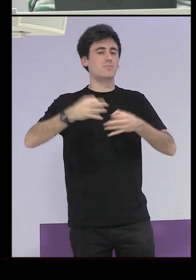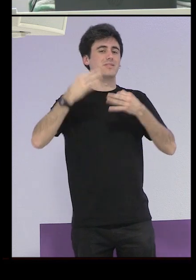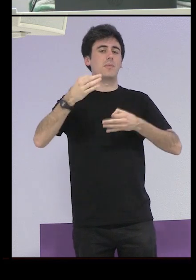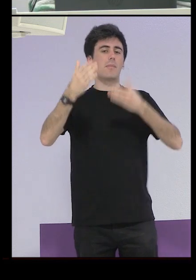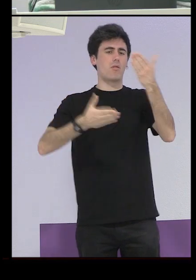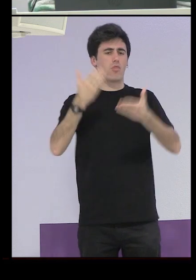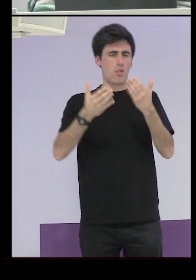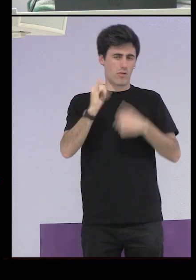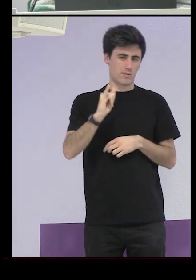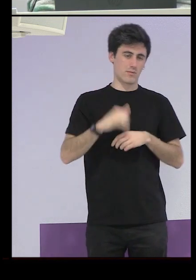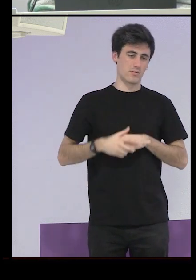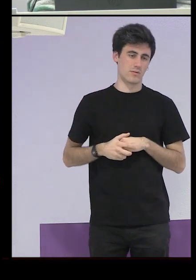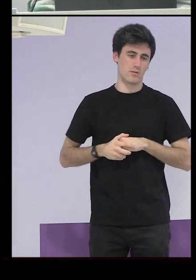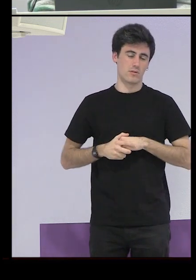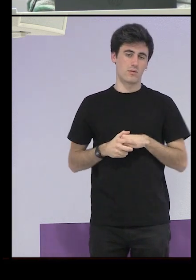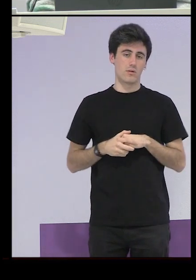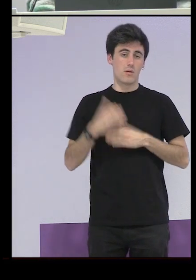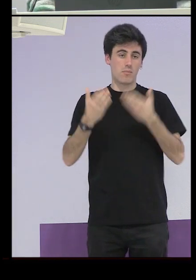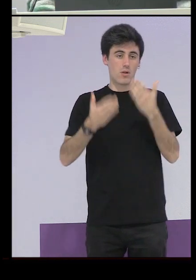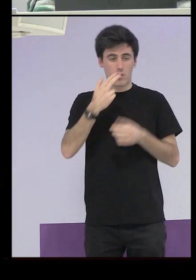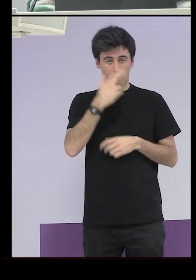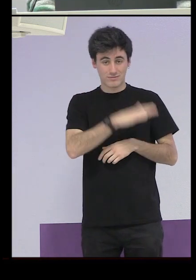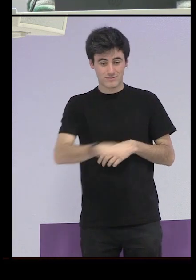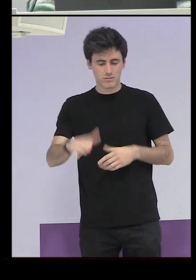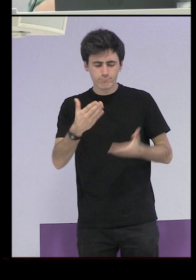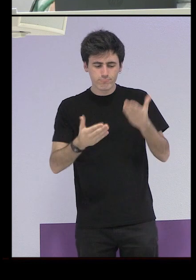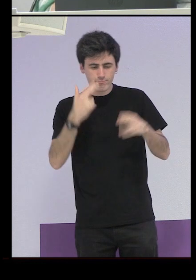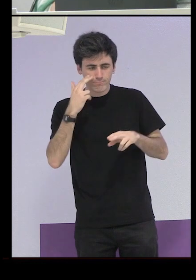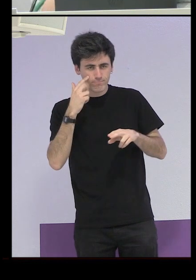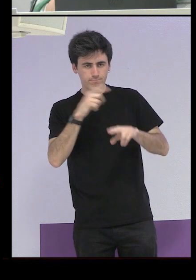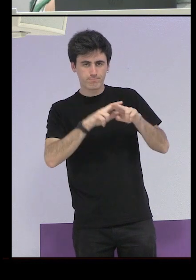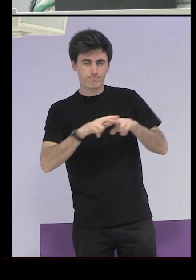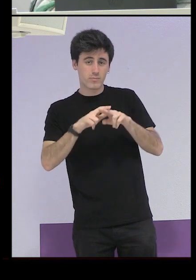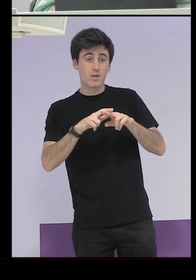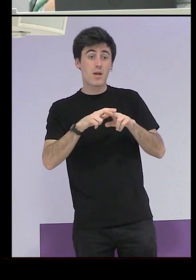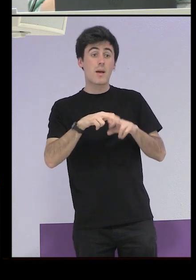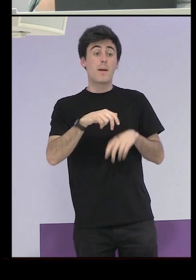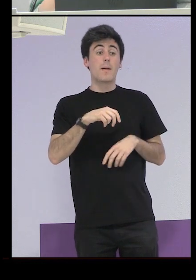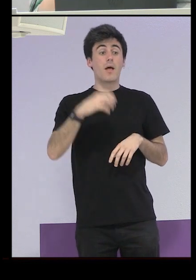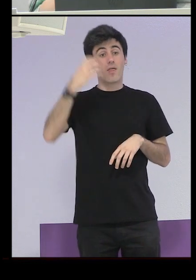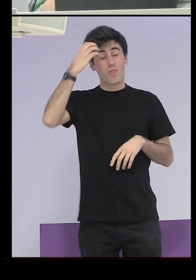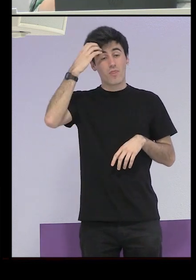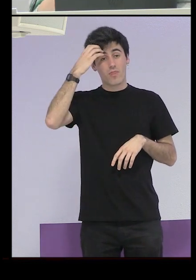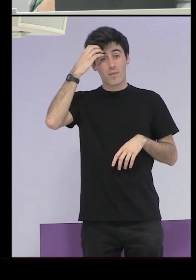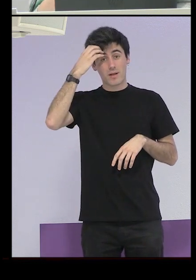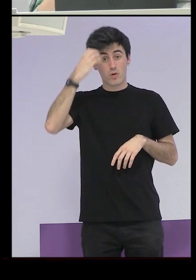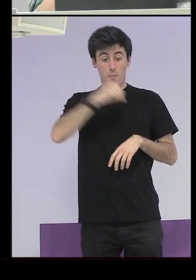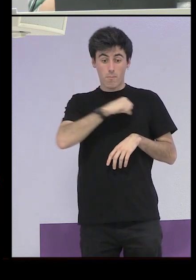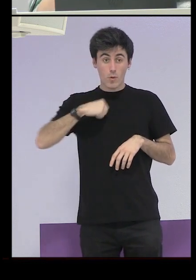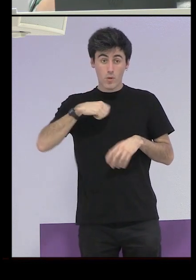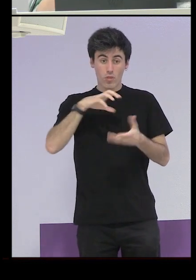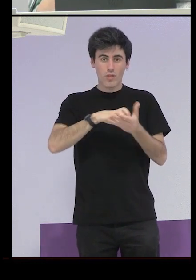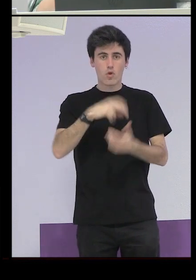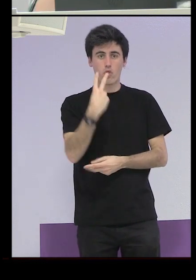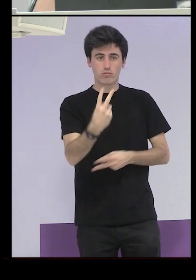las chavalas el patronato como tal suyos propios propios centros solo tuvo dos los dos en Madrid